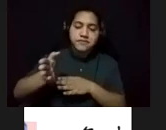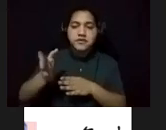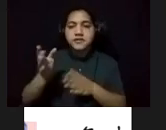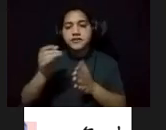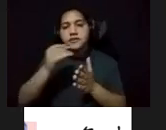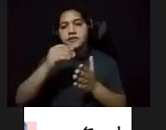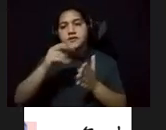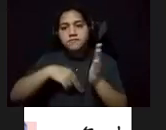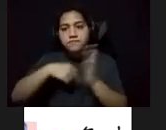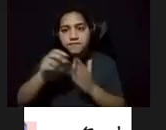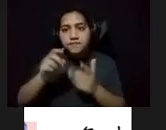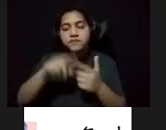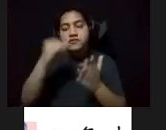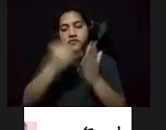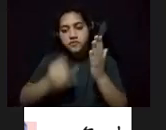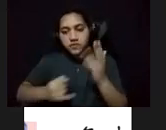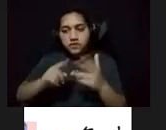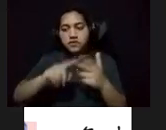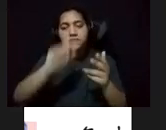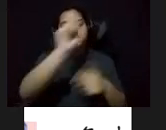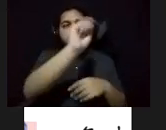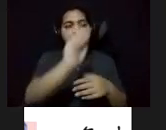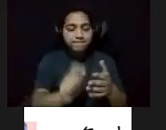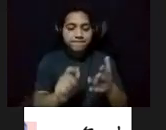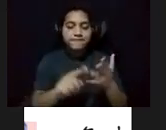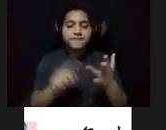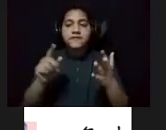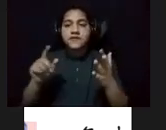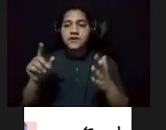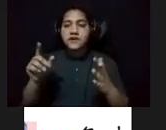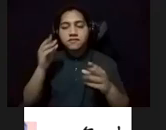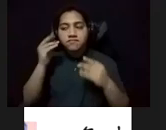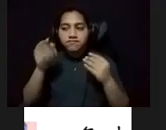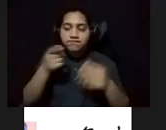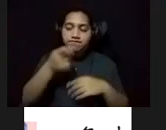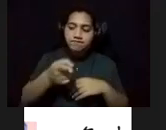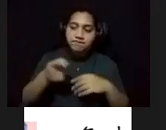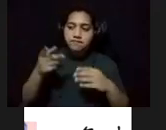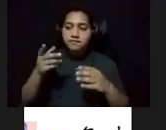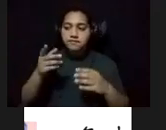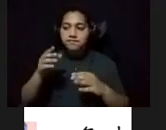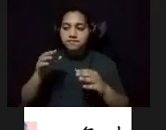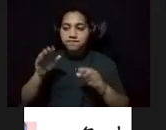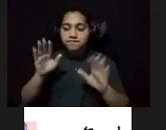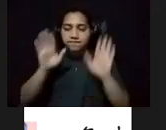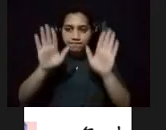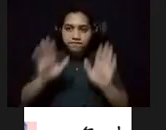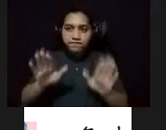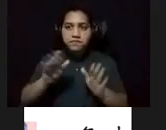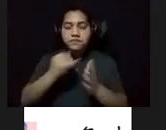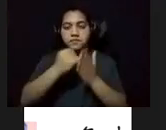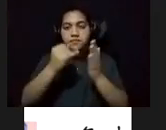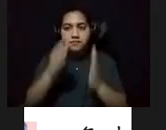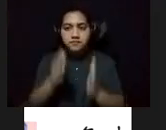moralista e ilustrador. Es considerado como uno de los grandes maestros de la última mitad del siglo XX